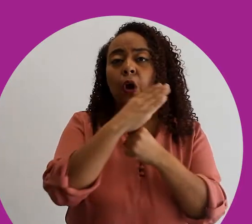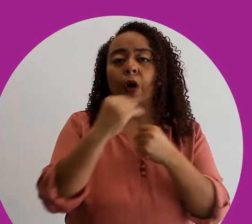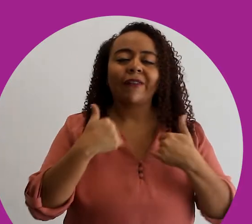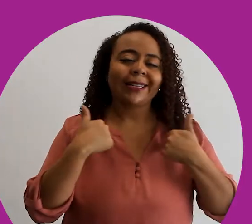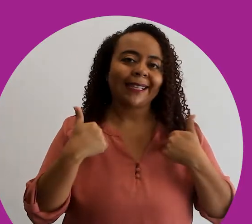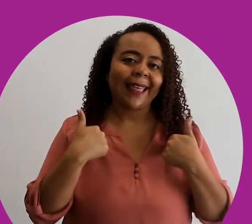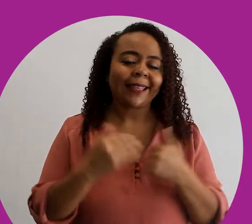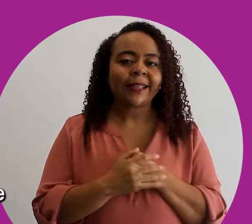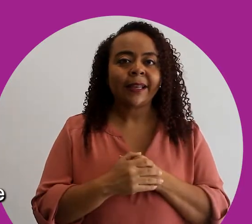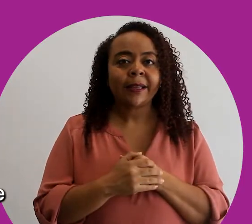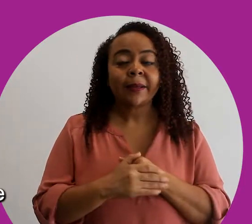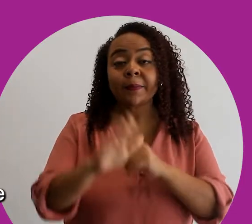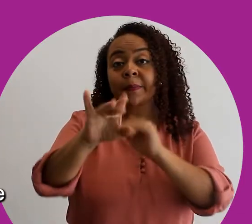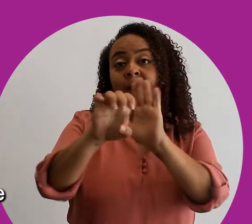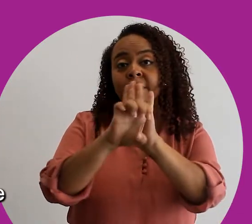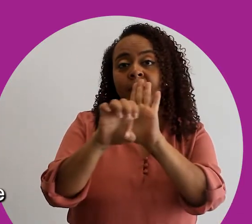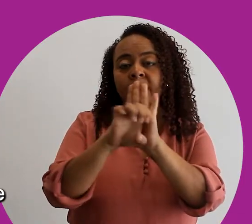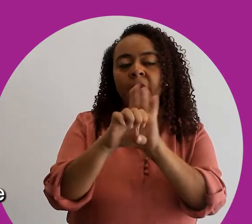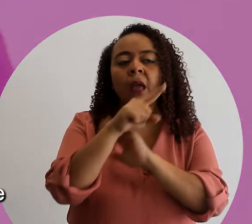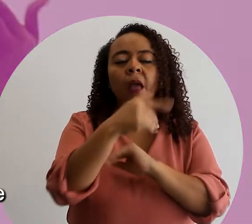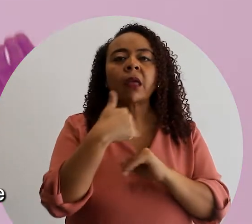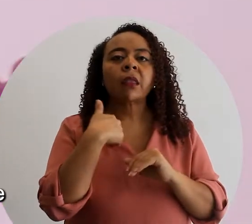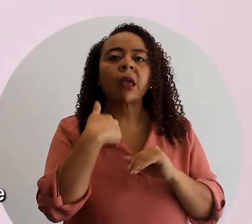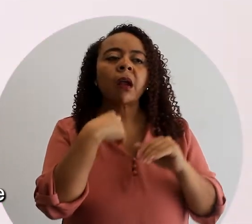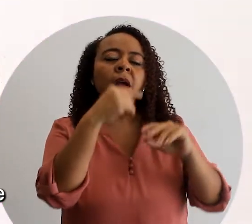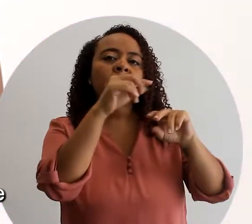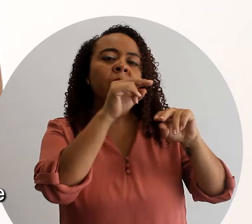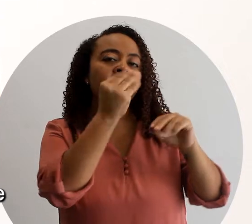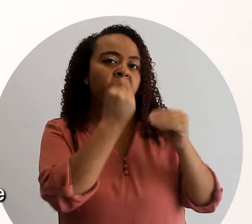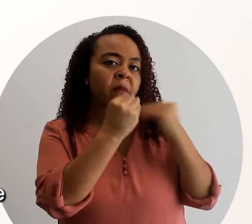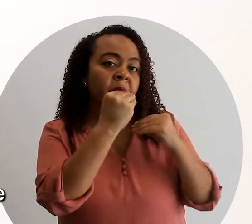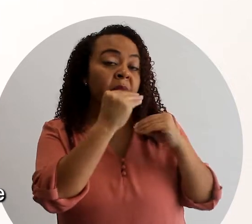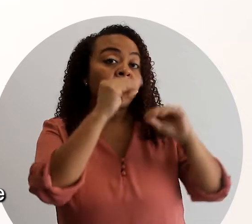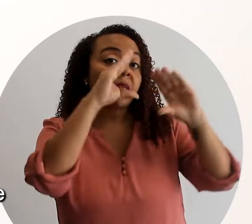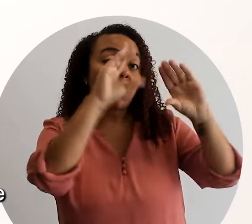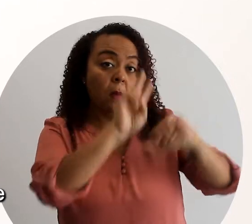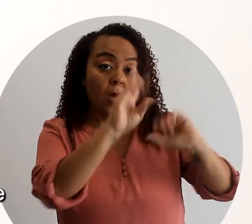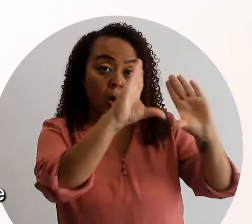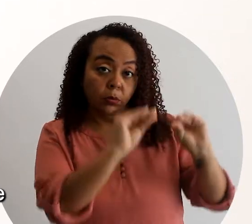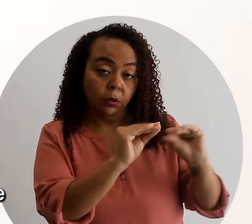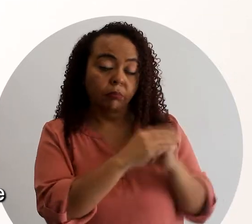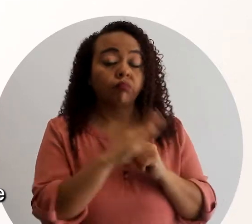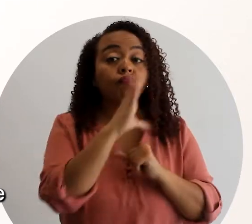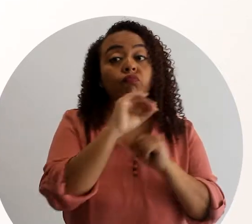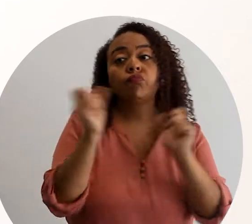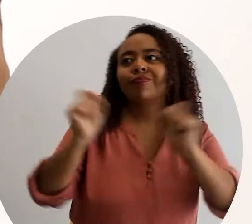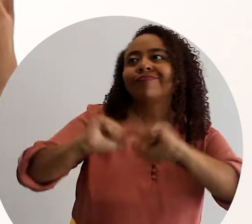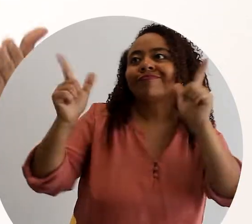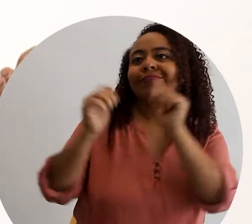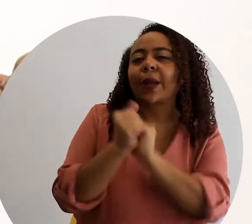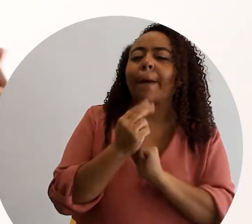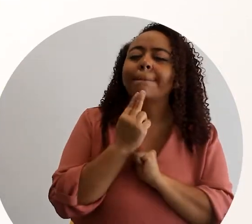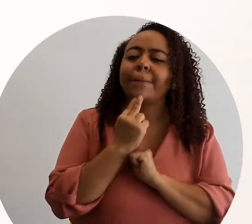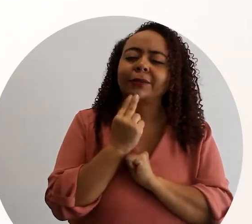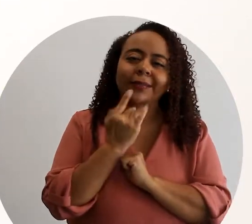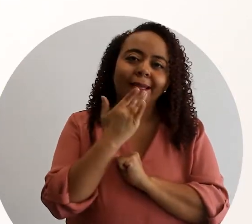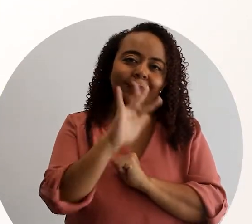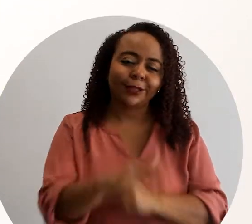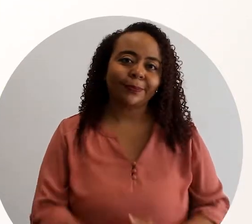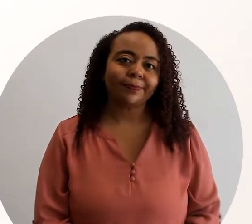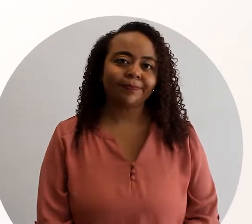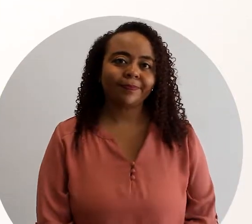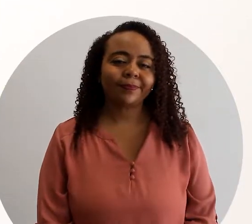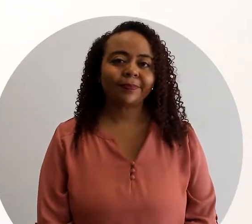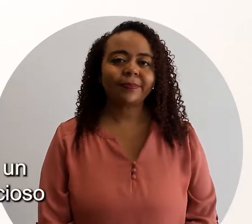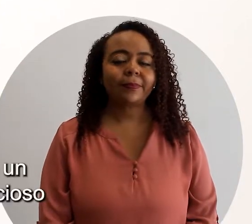prestigio o felicidad. Por ejemplo, Adriana tiene una cena con sus amigas el viernes por la noche y quiere sorprendernos con un